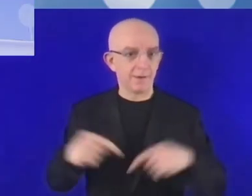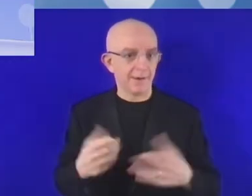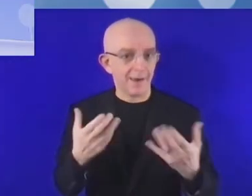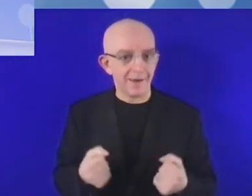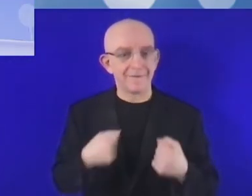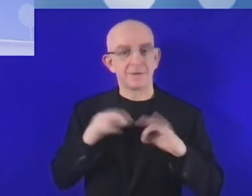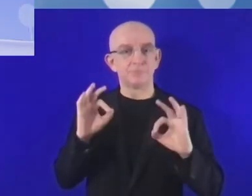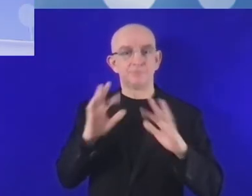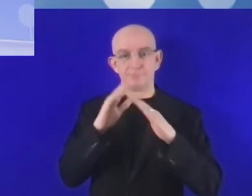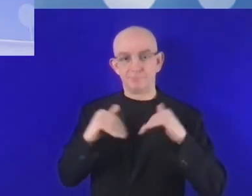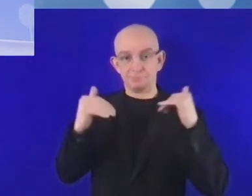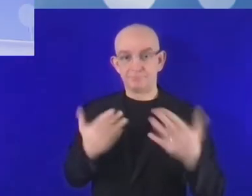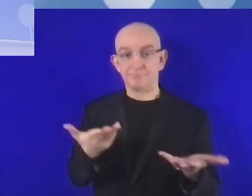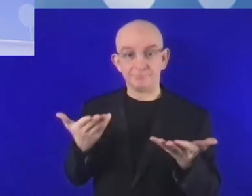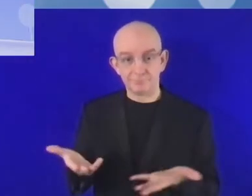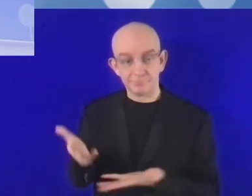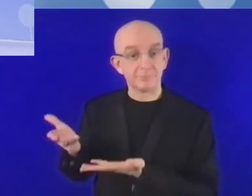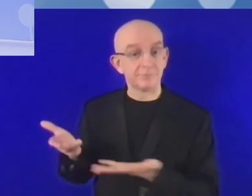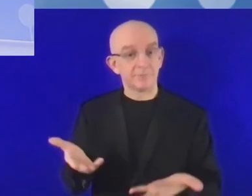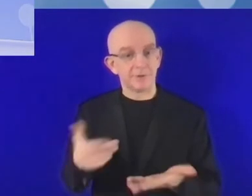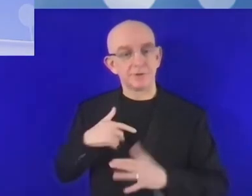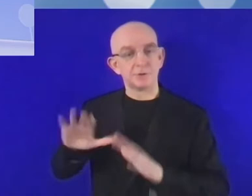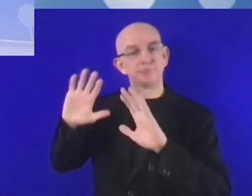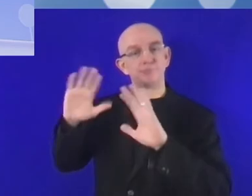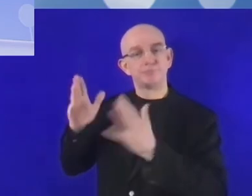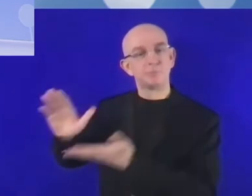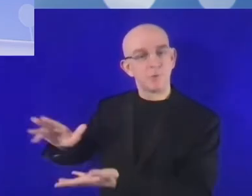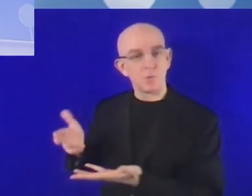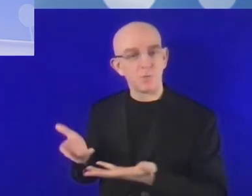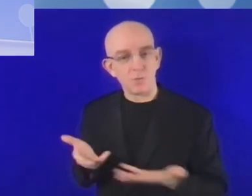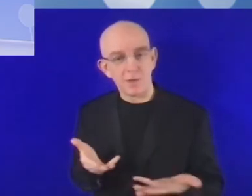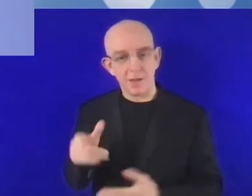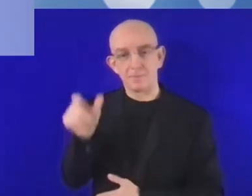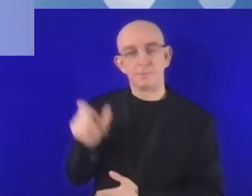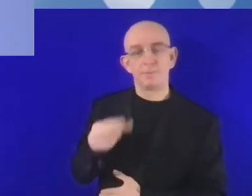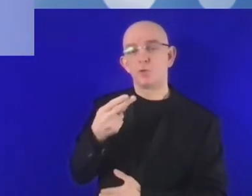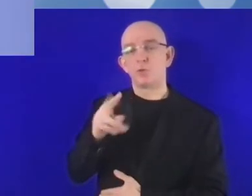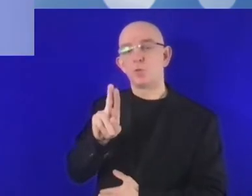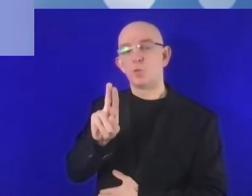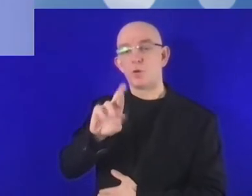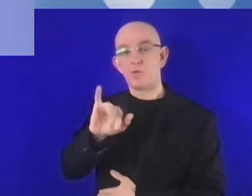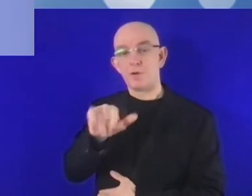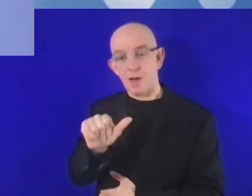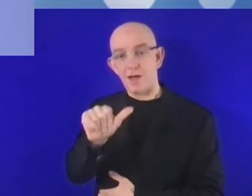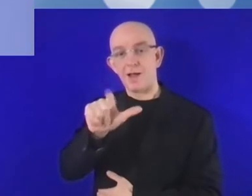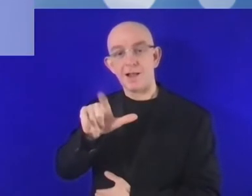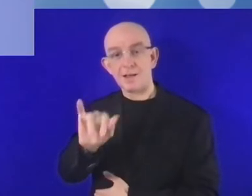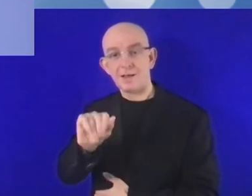Nos alegra mucho tener en el escenario unos panelistas